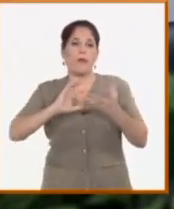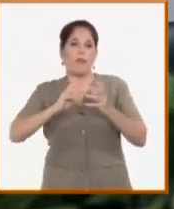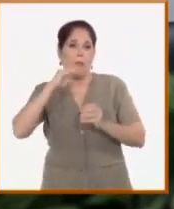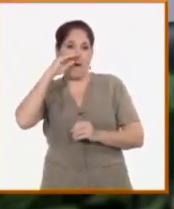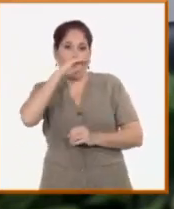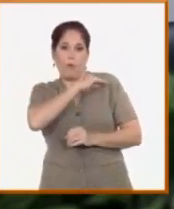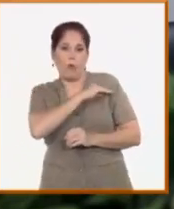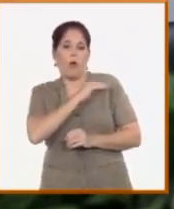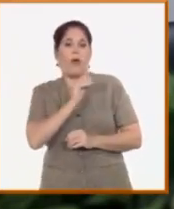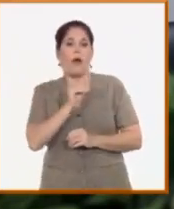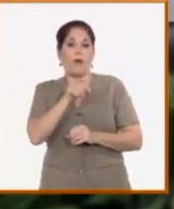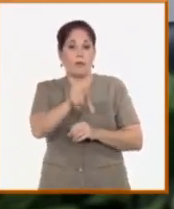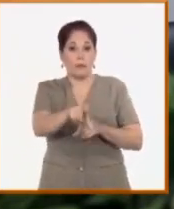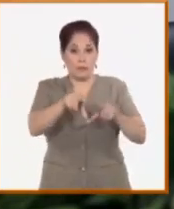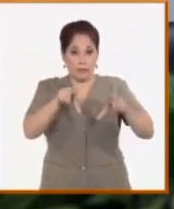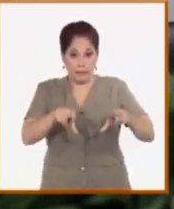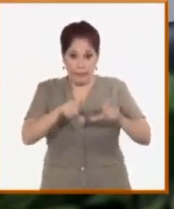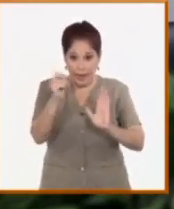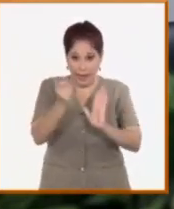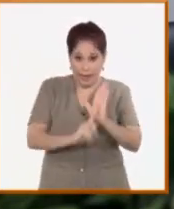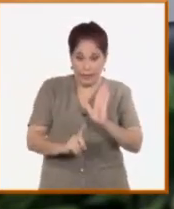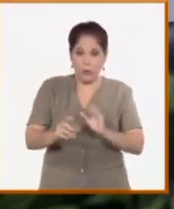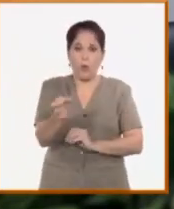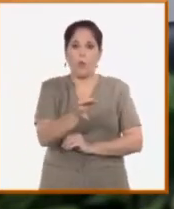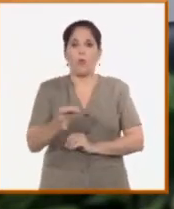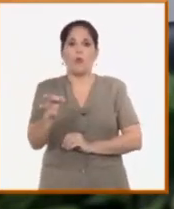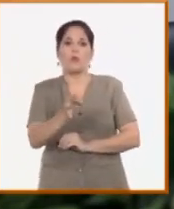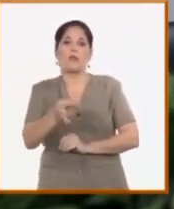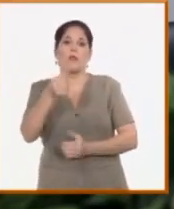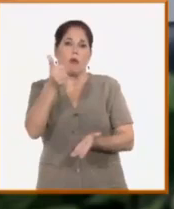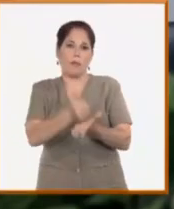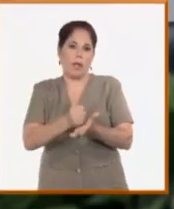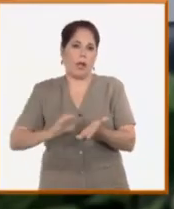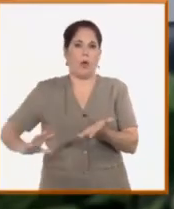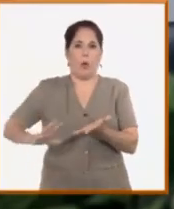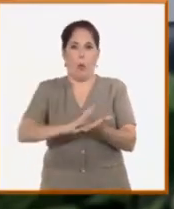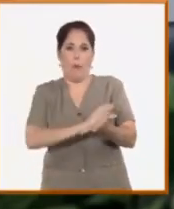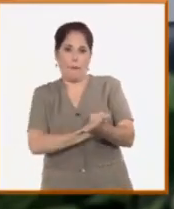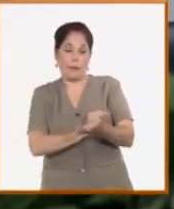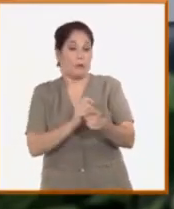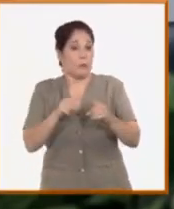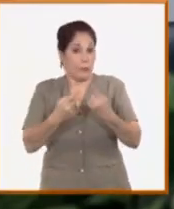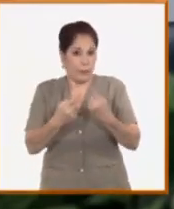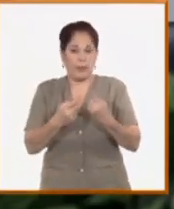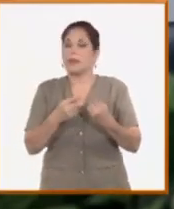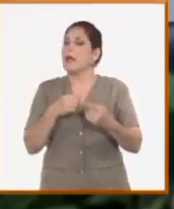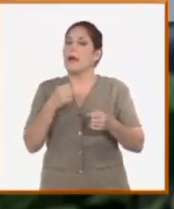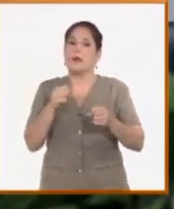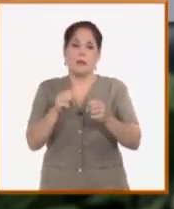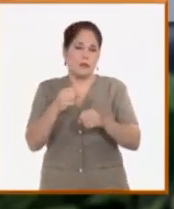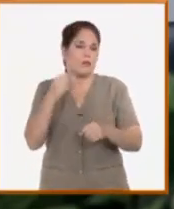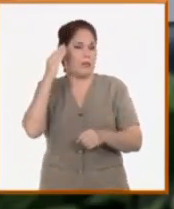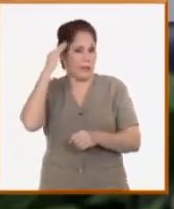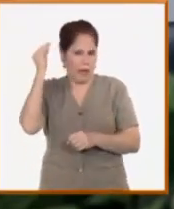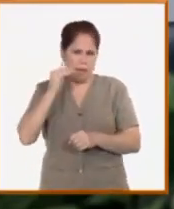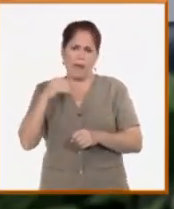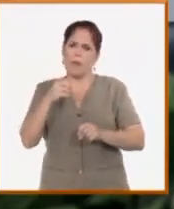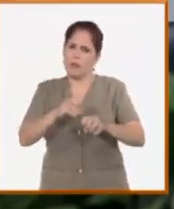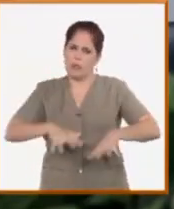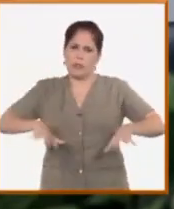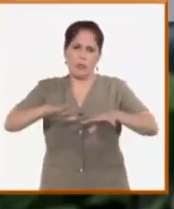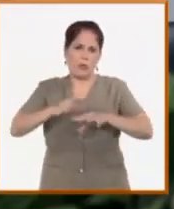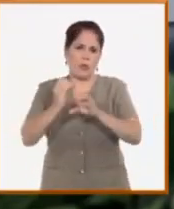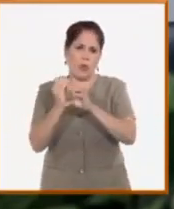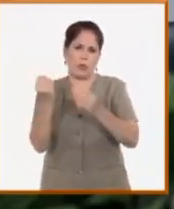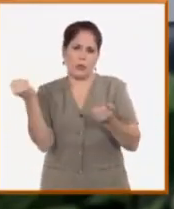de triciclos eléctricos a todos los municipios de la capital. Porque a partir de los problemas que hoy conocemos, que existen